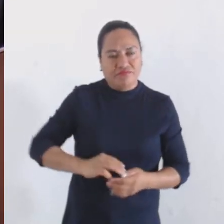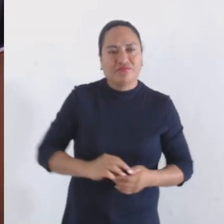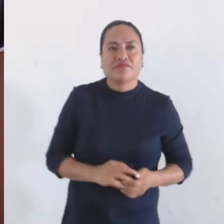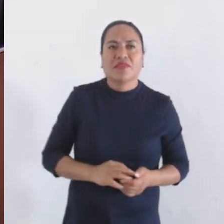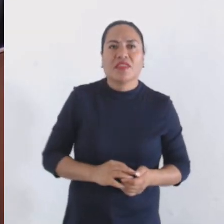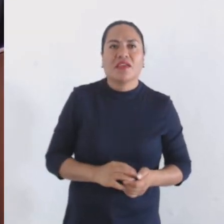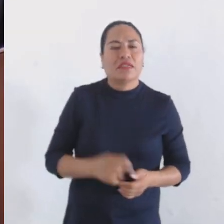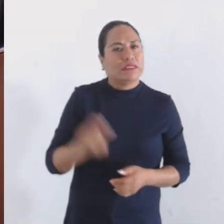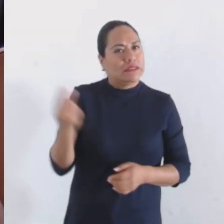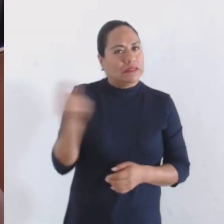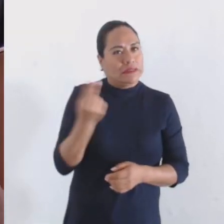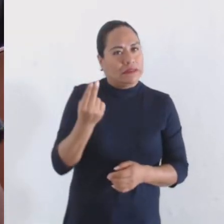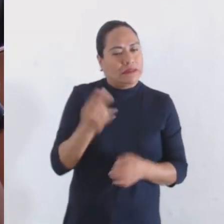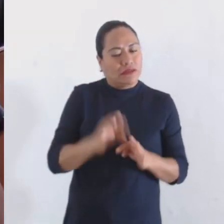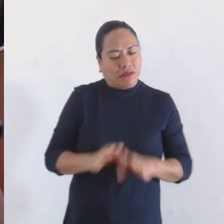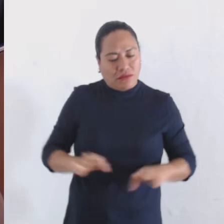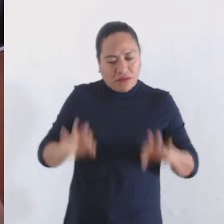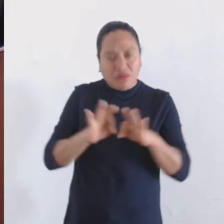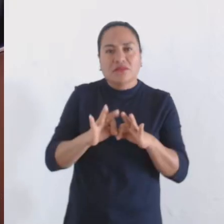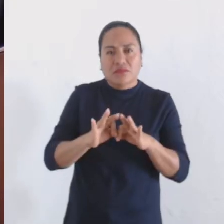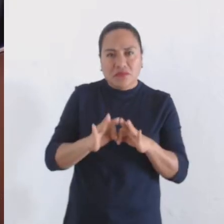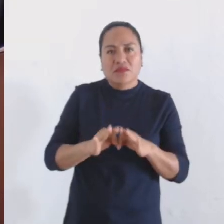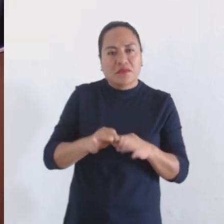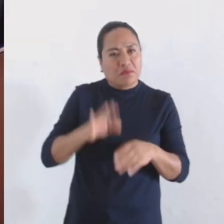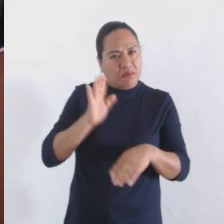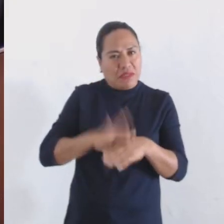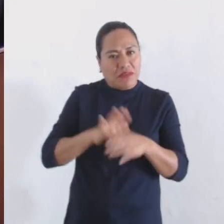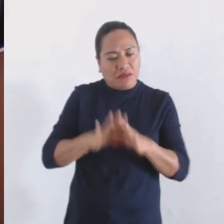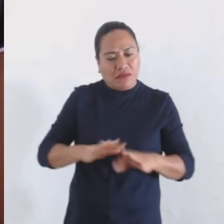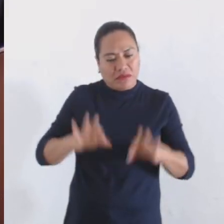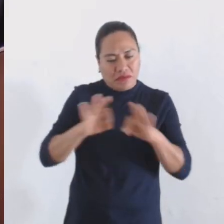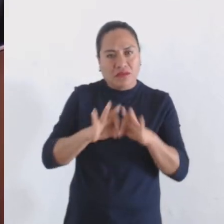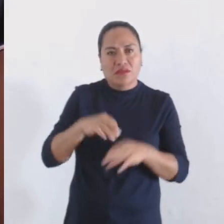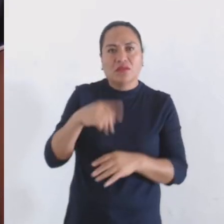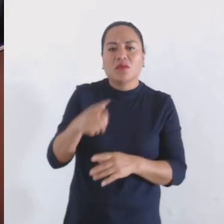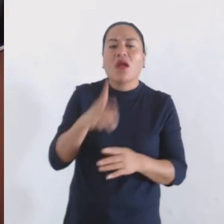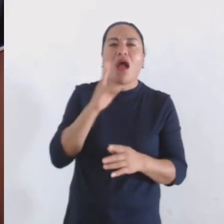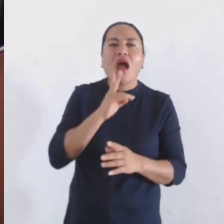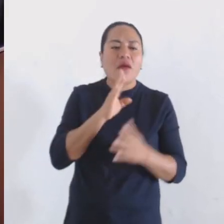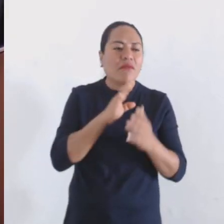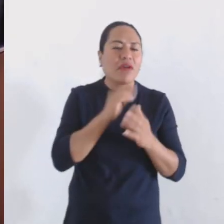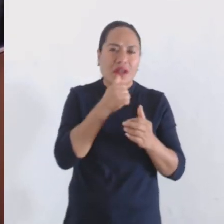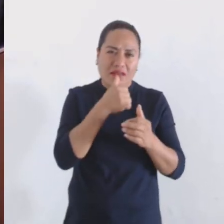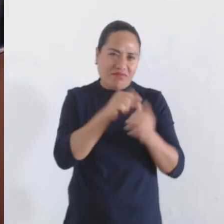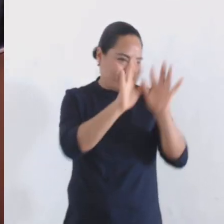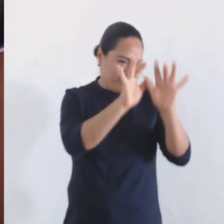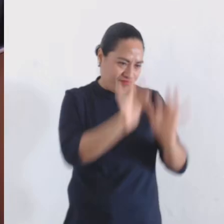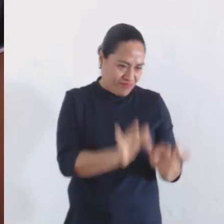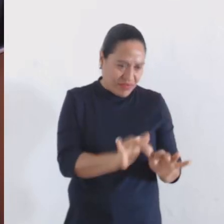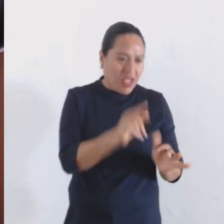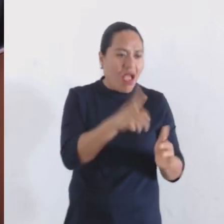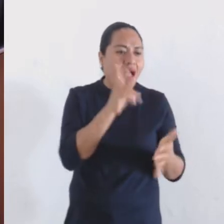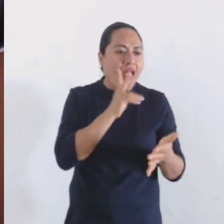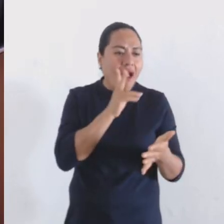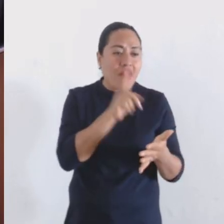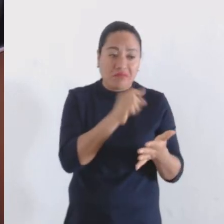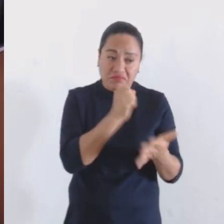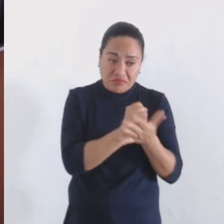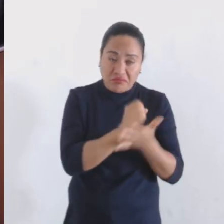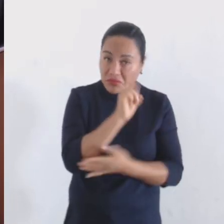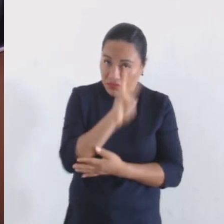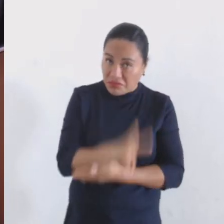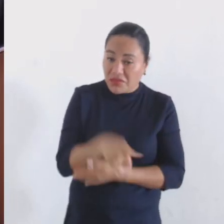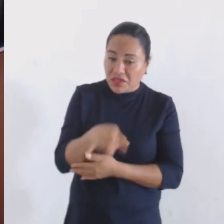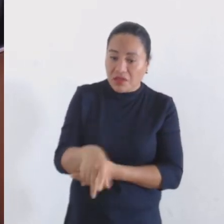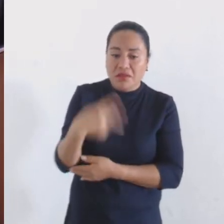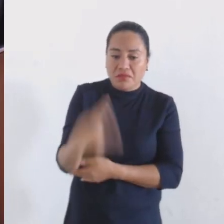les requerirá, por esto lo menciono, uno de los requisitos es su carta de vecindad o en su caso lo que avale que ustedes